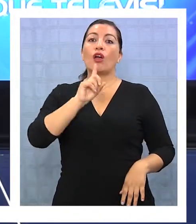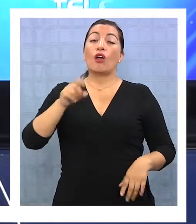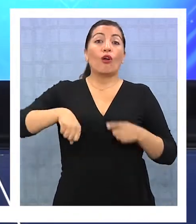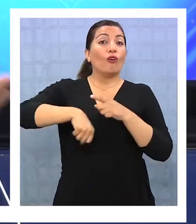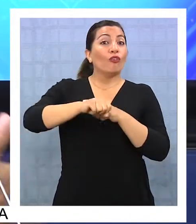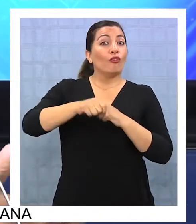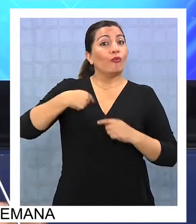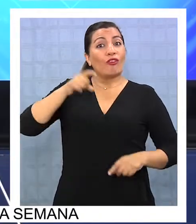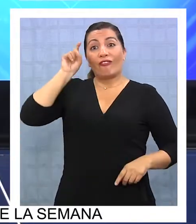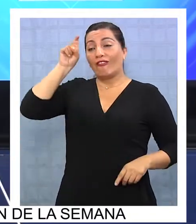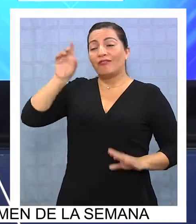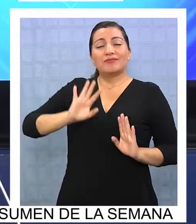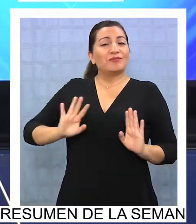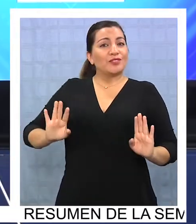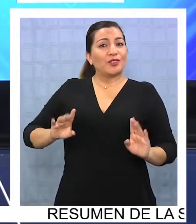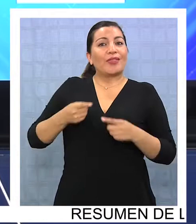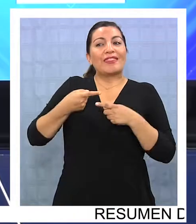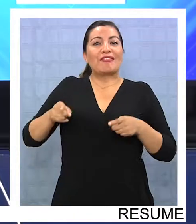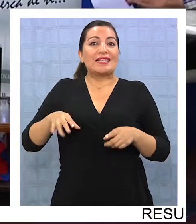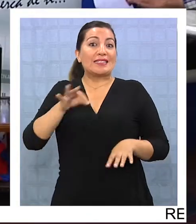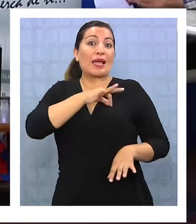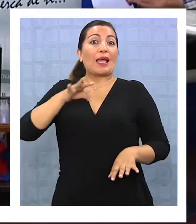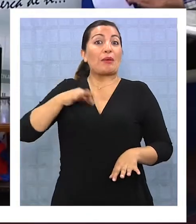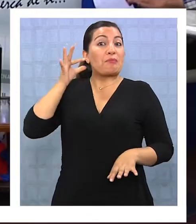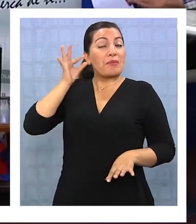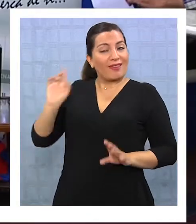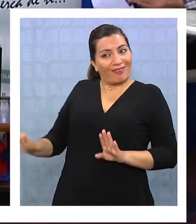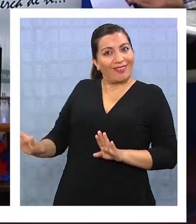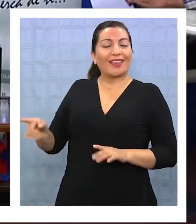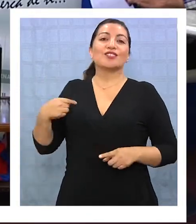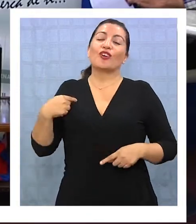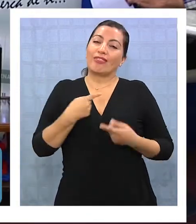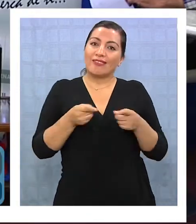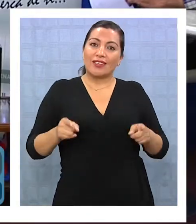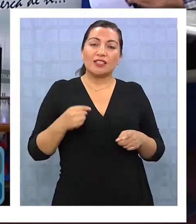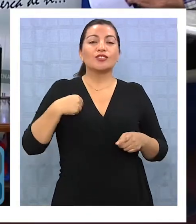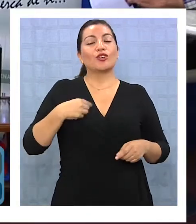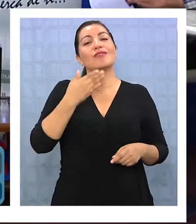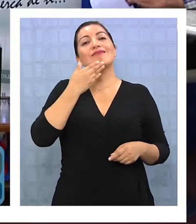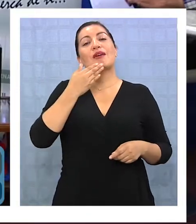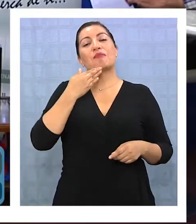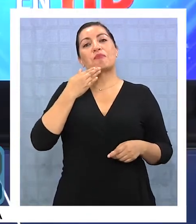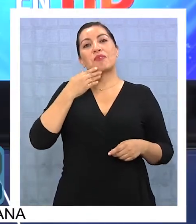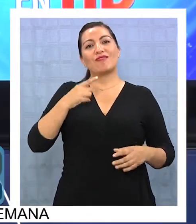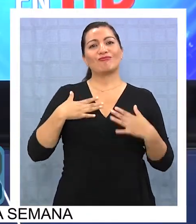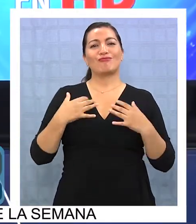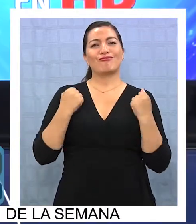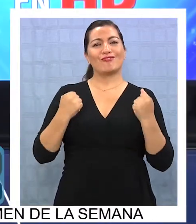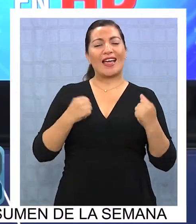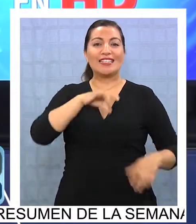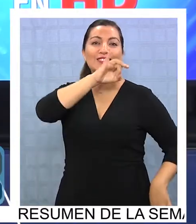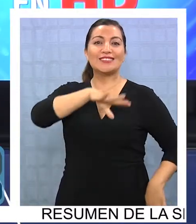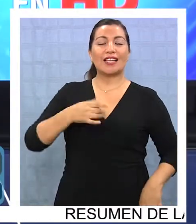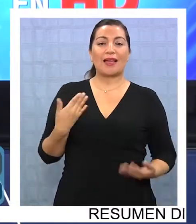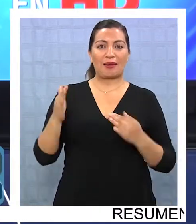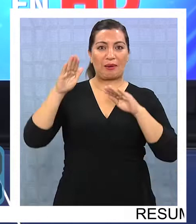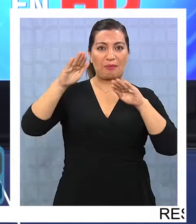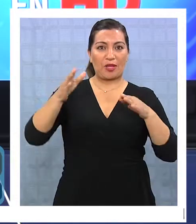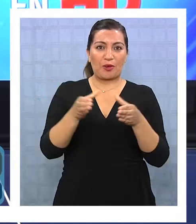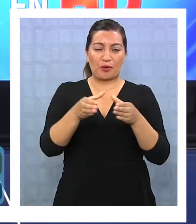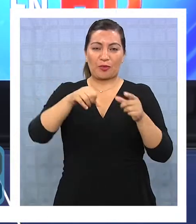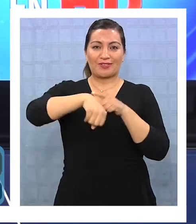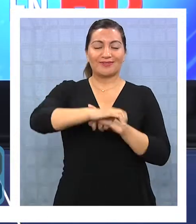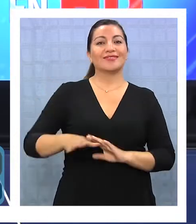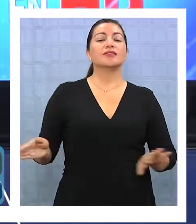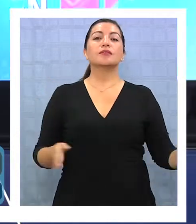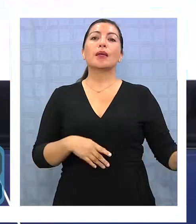Yo no soy muy futbolero, a diferencia de la ministra. Sin embargo, obviamente, igual me voy a poner la camiseta, porque corresponde estar ahí apoyando